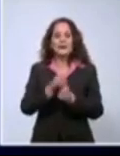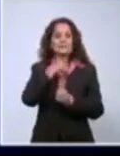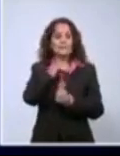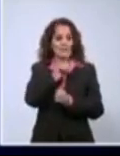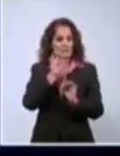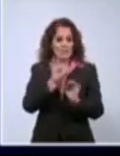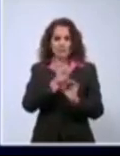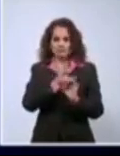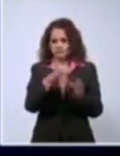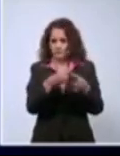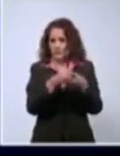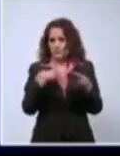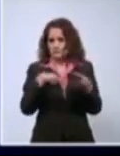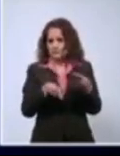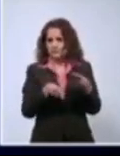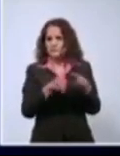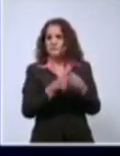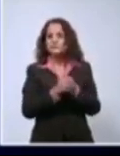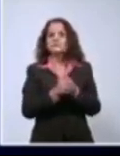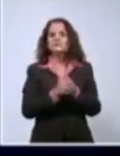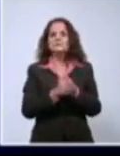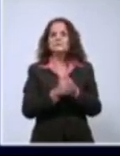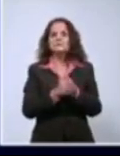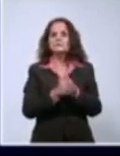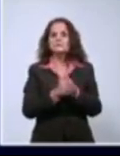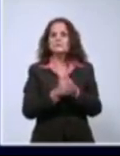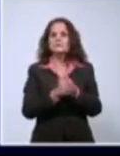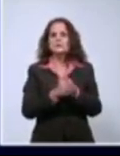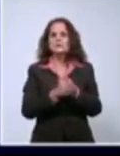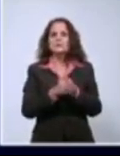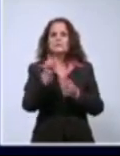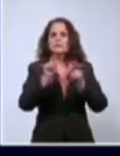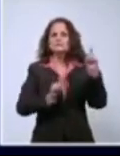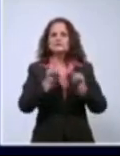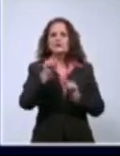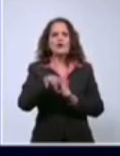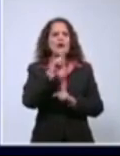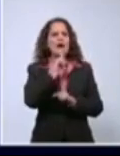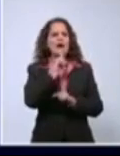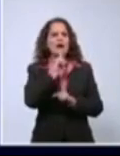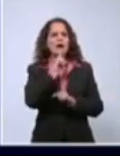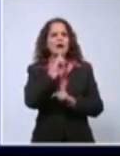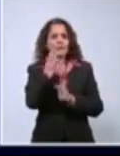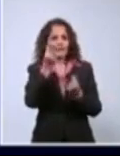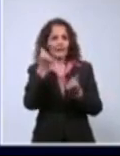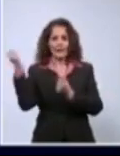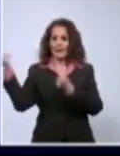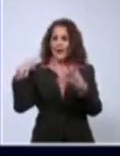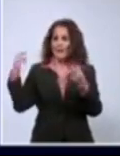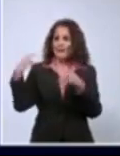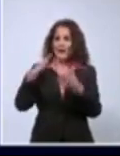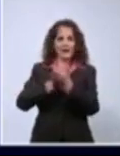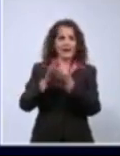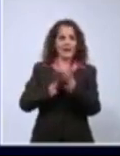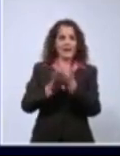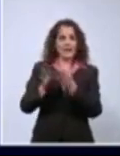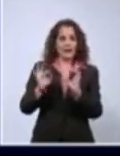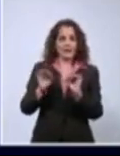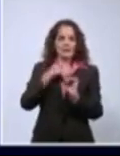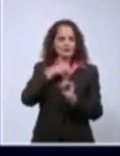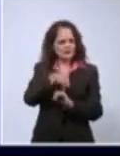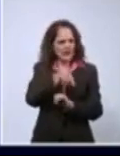parón, mucha gente dejaron de enviar dinero aquí a la isla. Si va a haber un parón, si va a haber un parón de verdad.